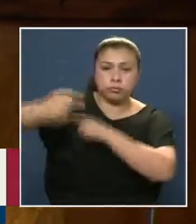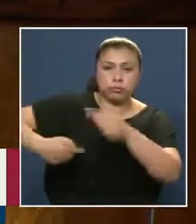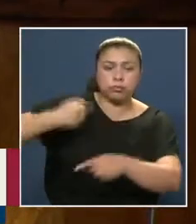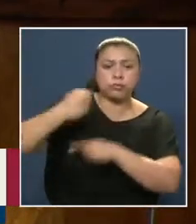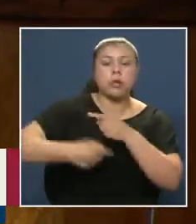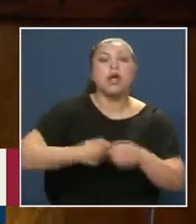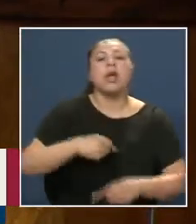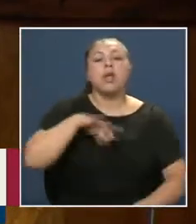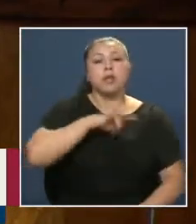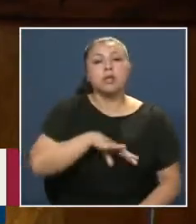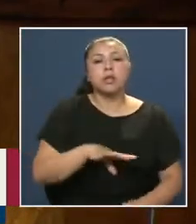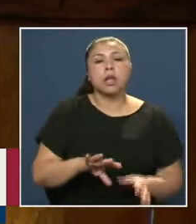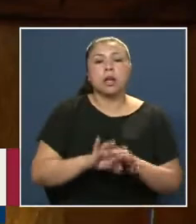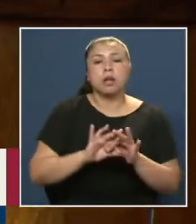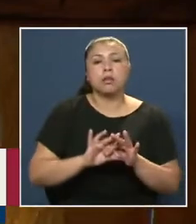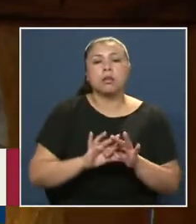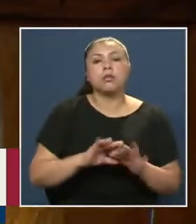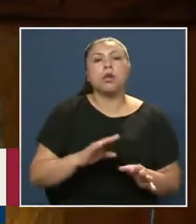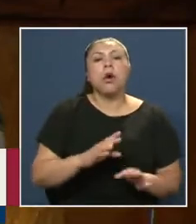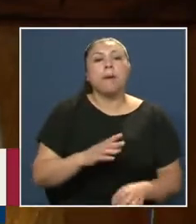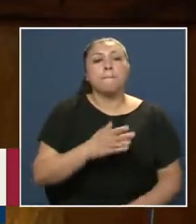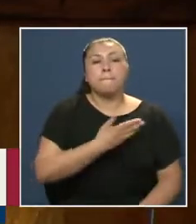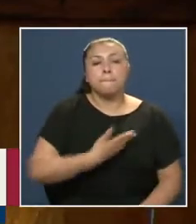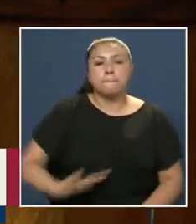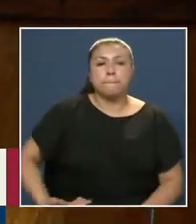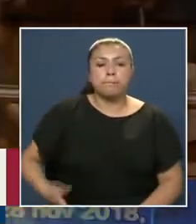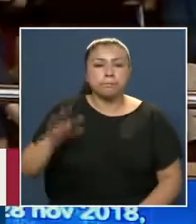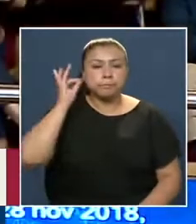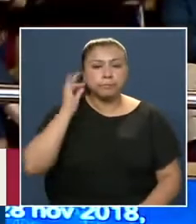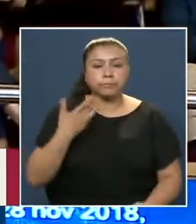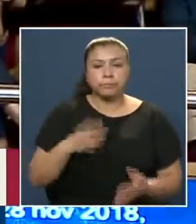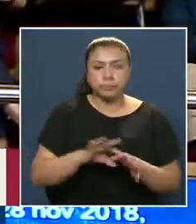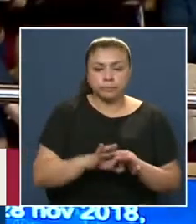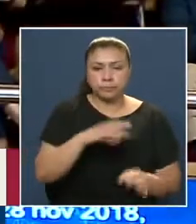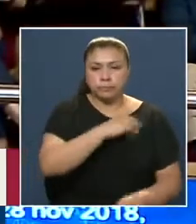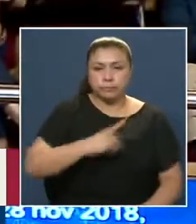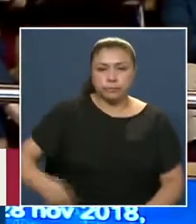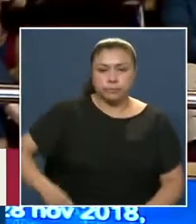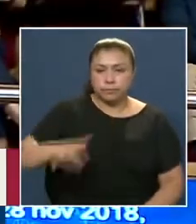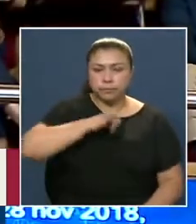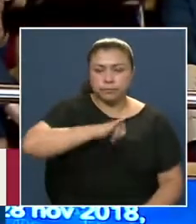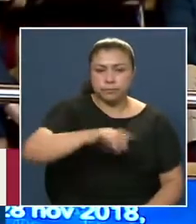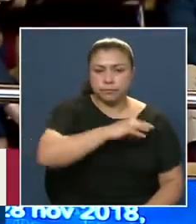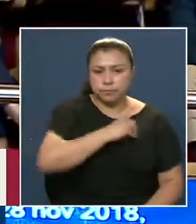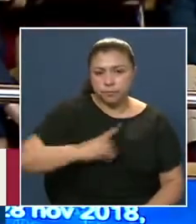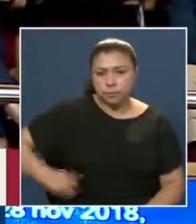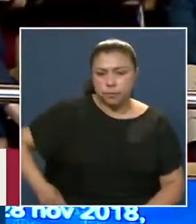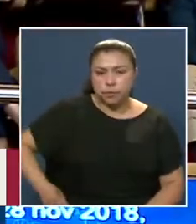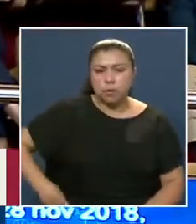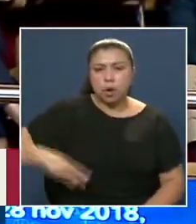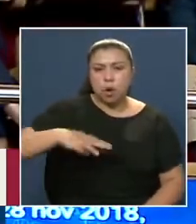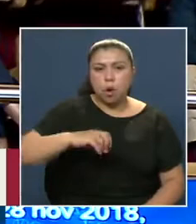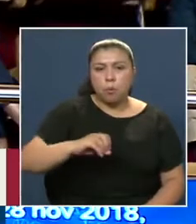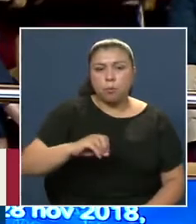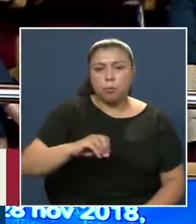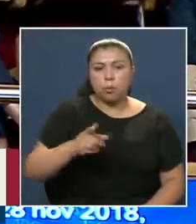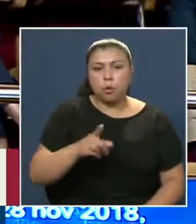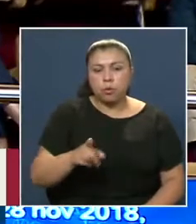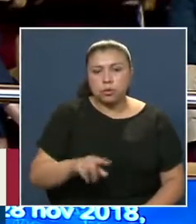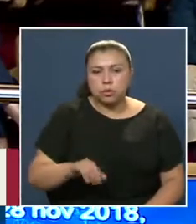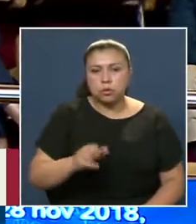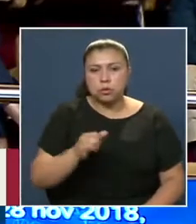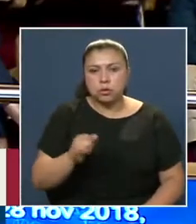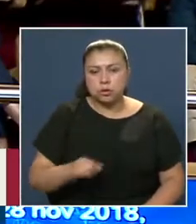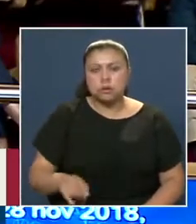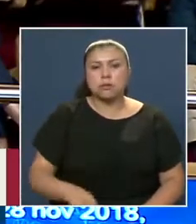Salud Gracias diputado A continuación Tiene la palabra El diputado Monsalve Diputado